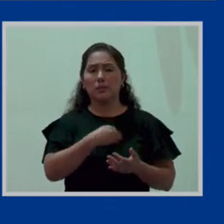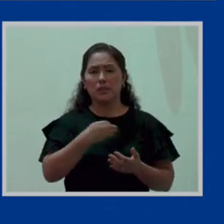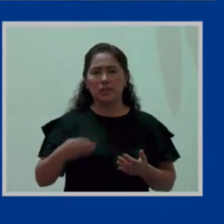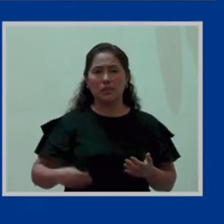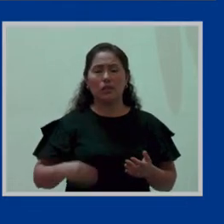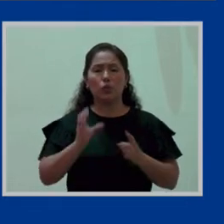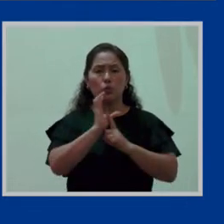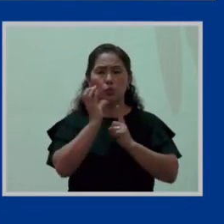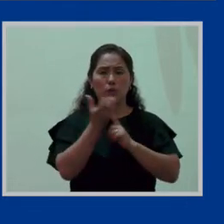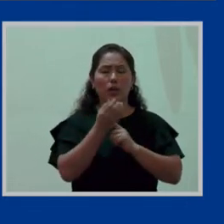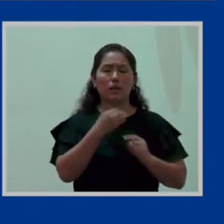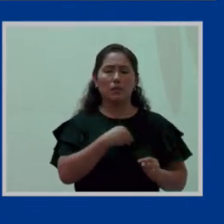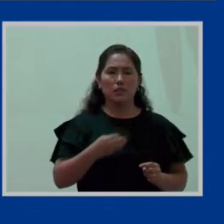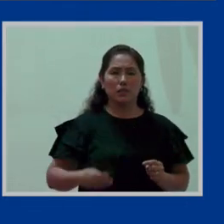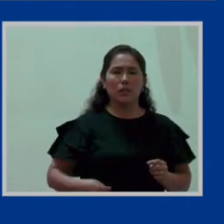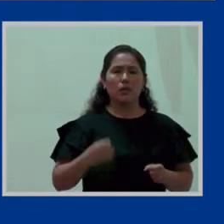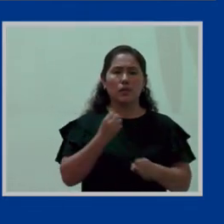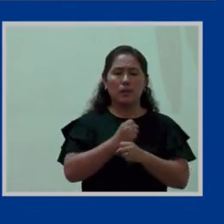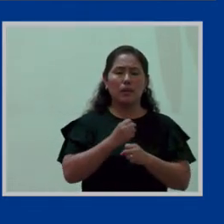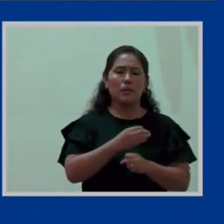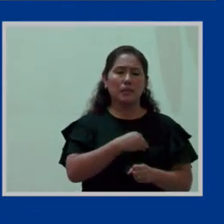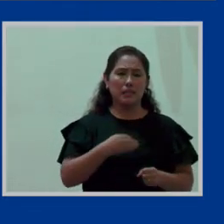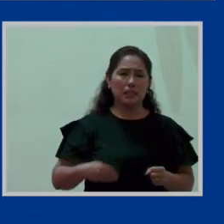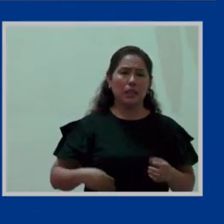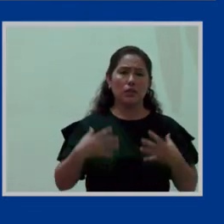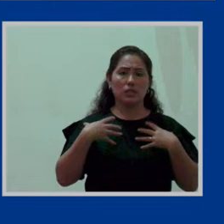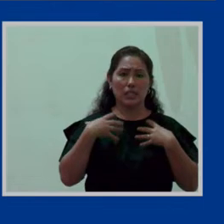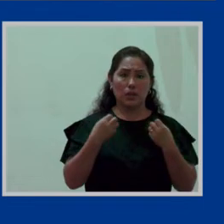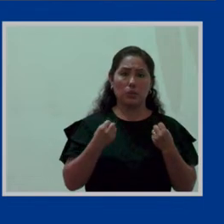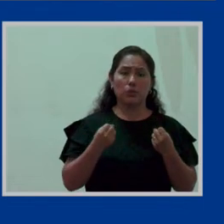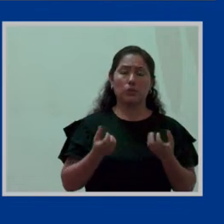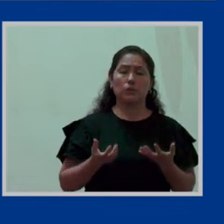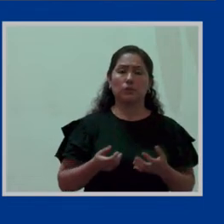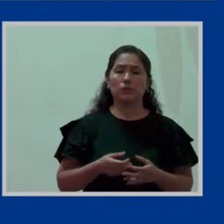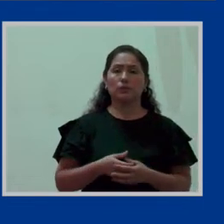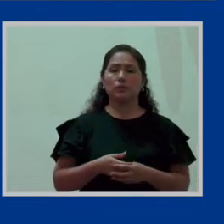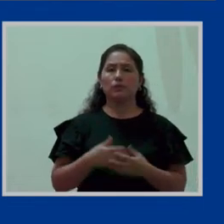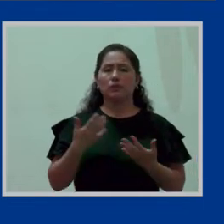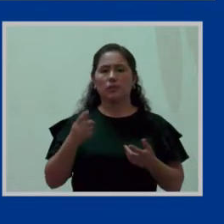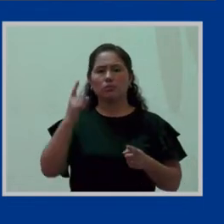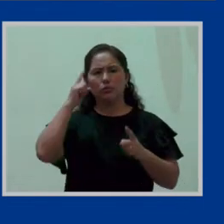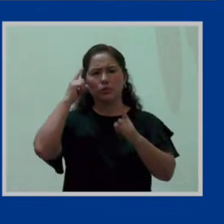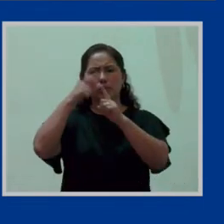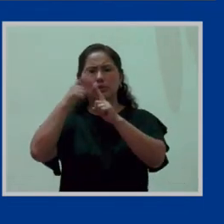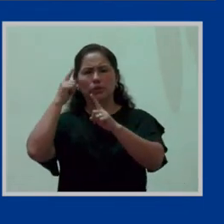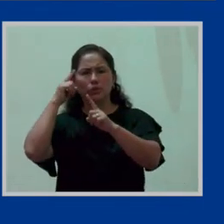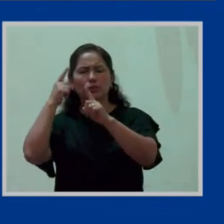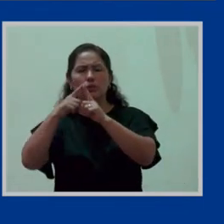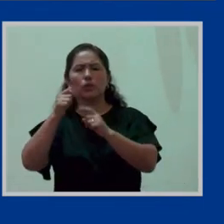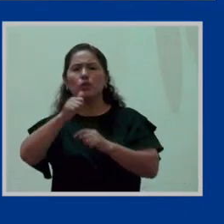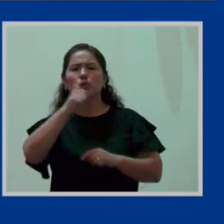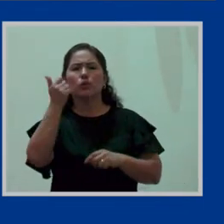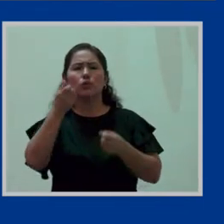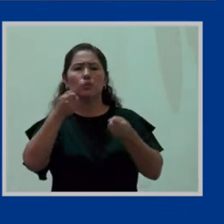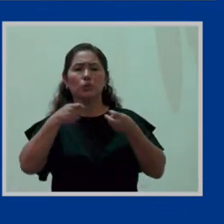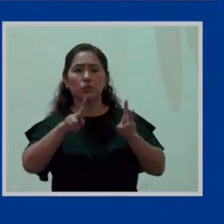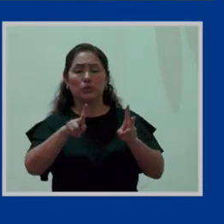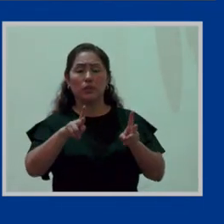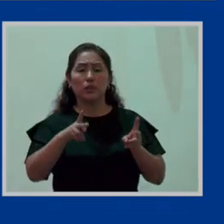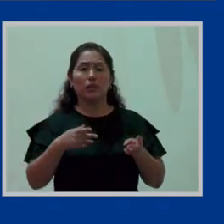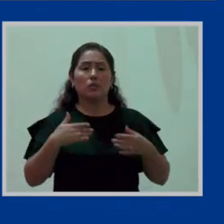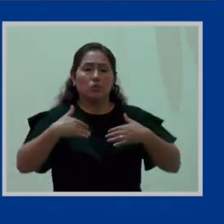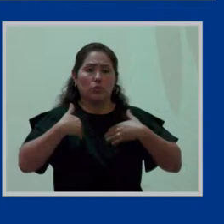de Trabajo, el Ministerio de Salud e inclusive el Servil, con proyecciones que, en otra oportunidad, o sea,